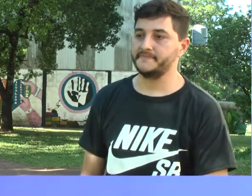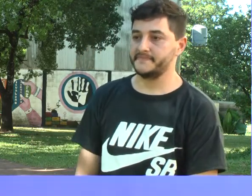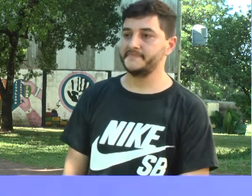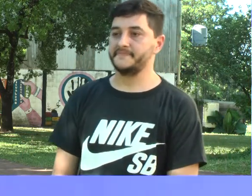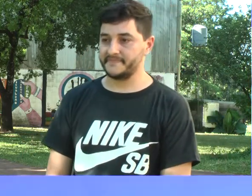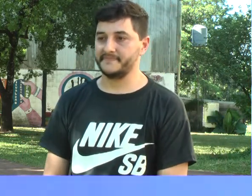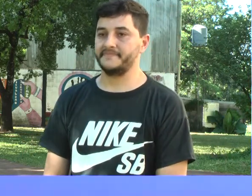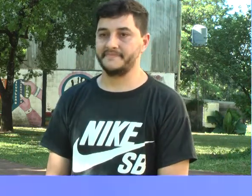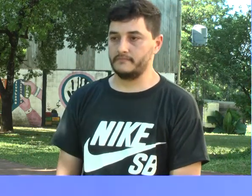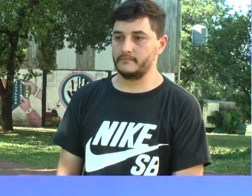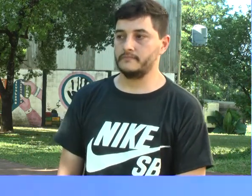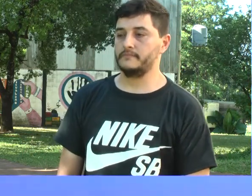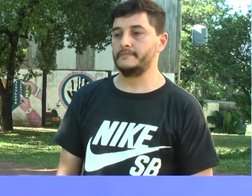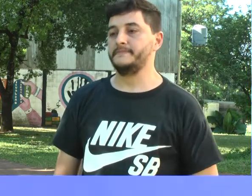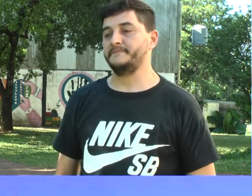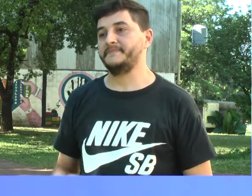muy importante.